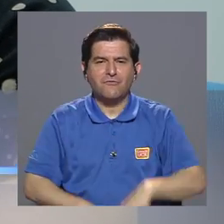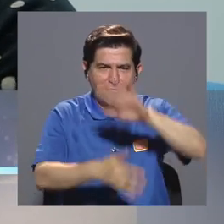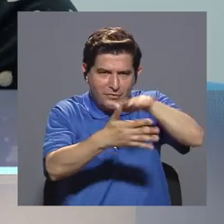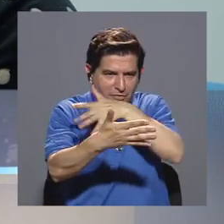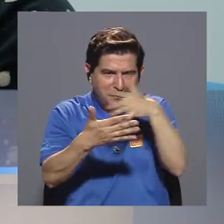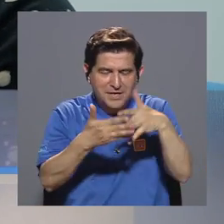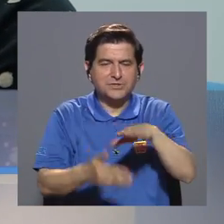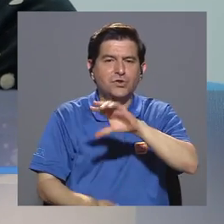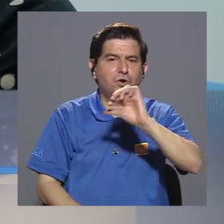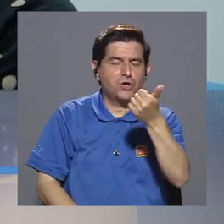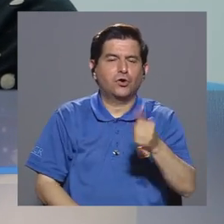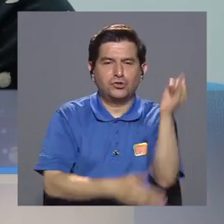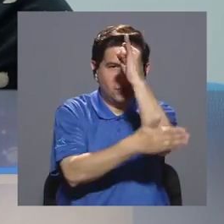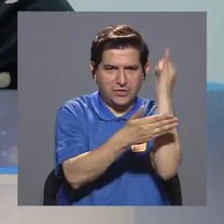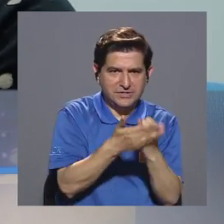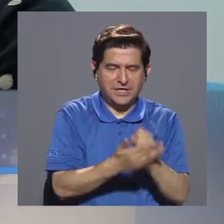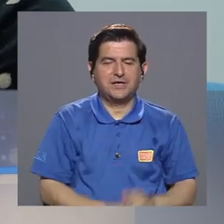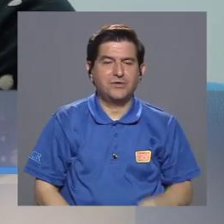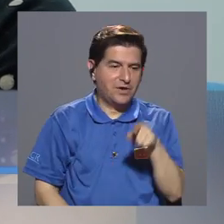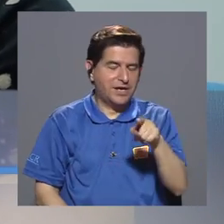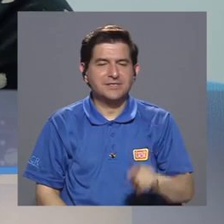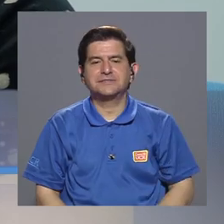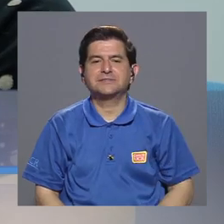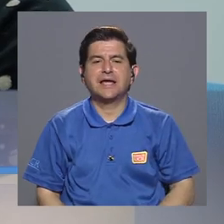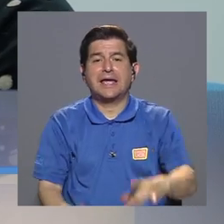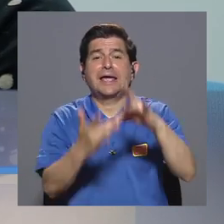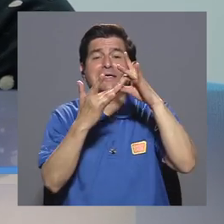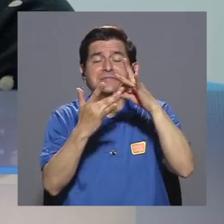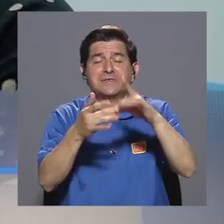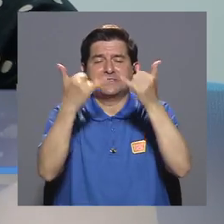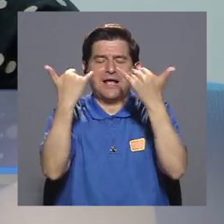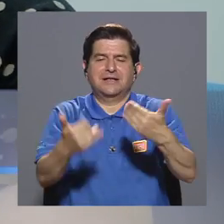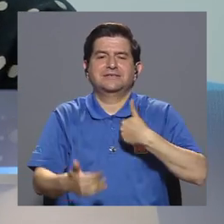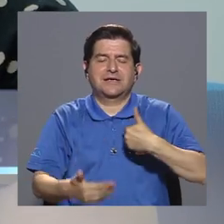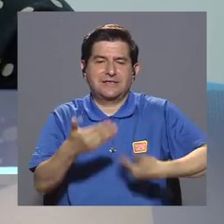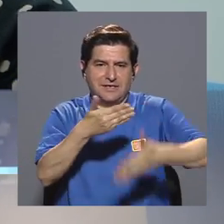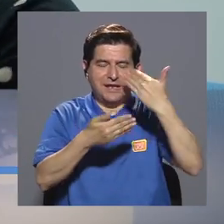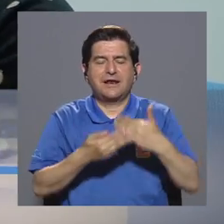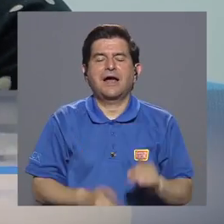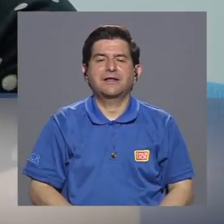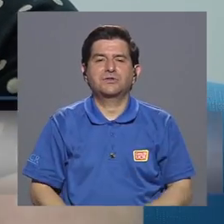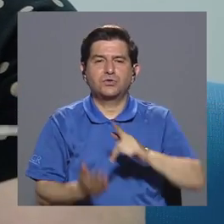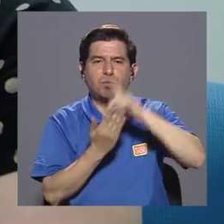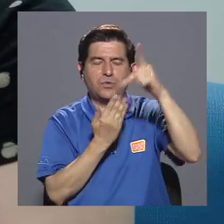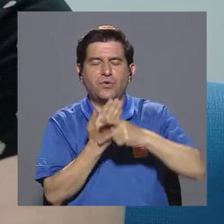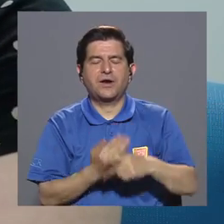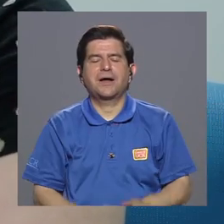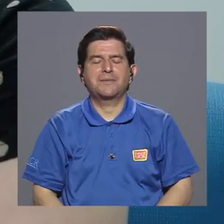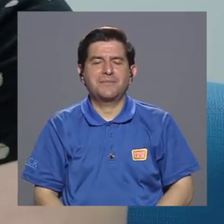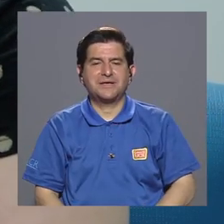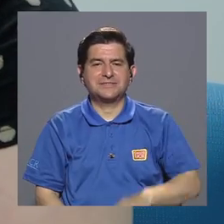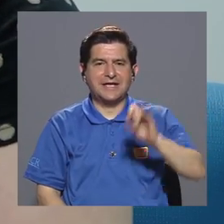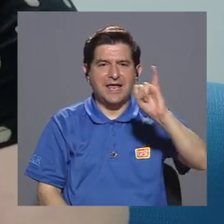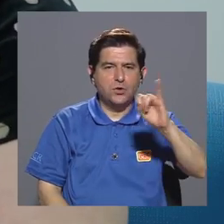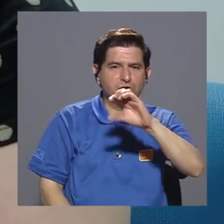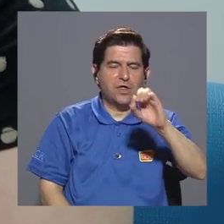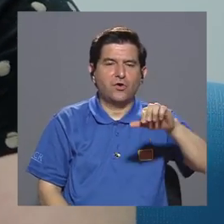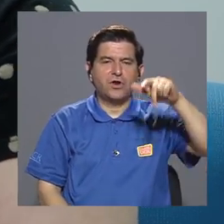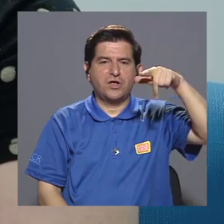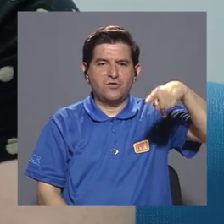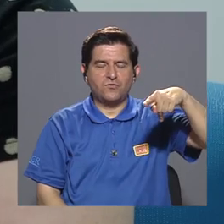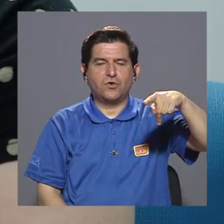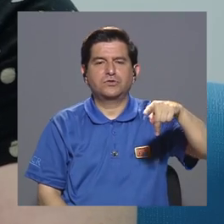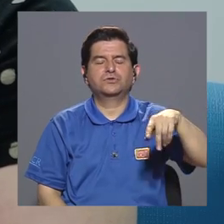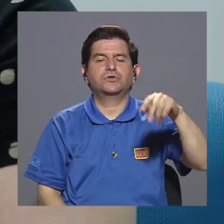InDesign. El de InDesign es para chicos especialmente que ya hayan llevado ilustrador, hayan llevado Photoshop. El de